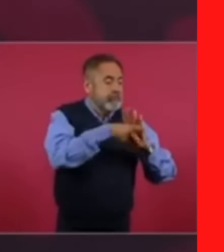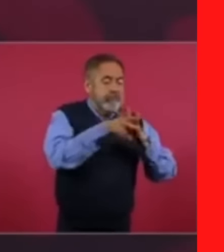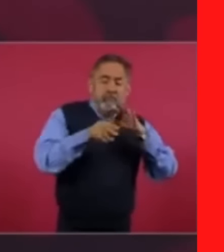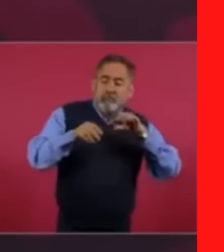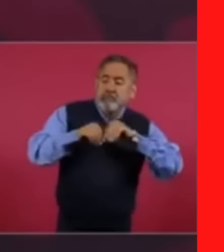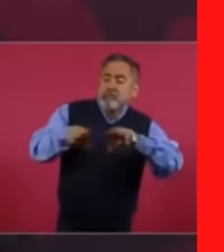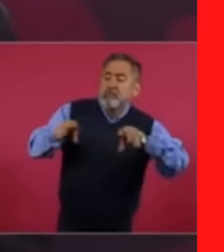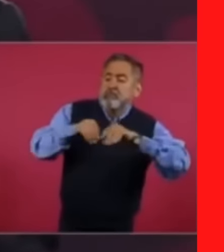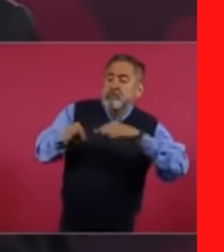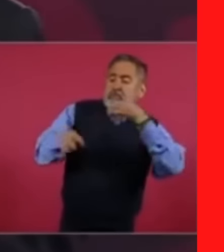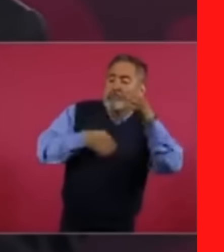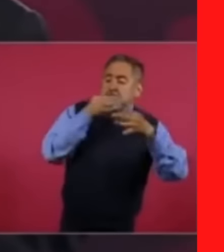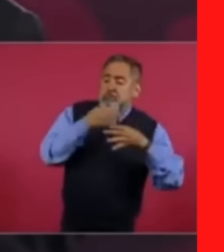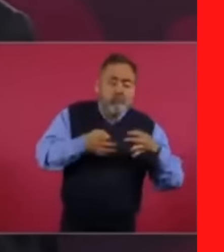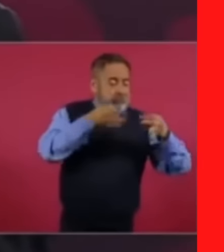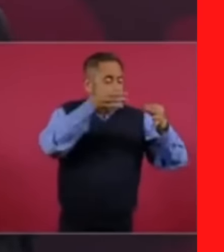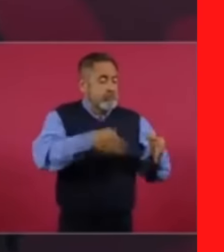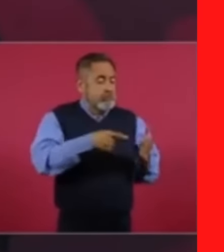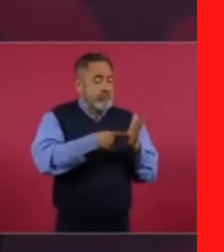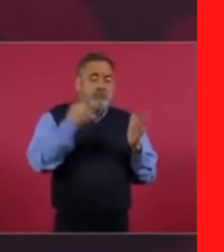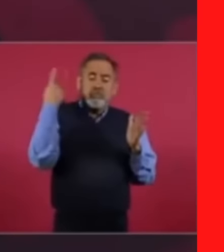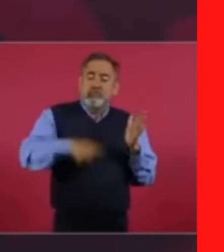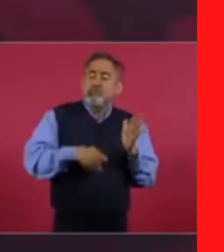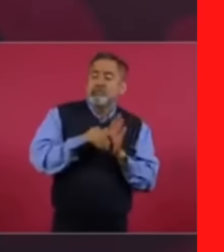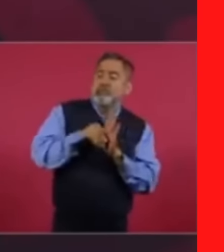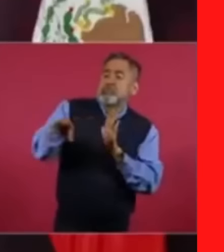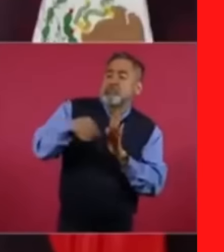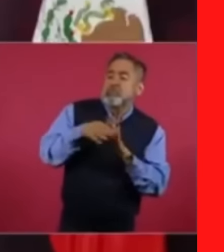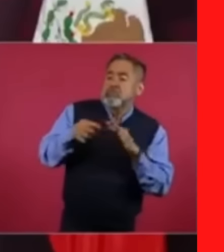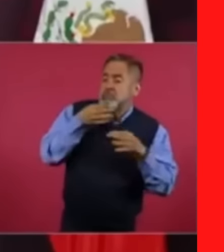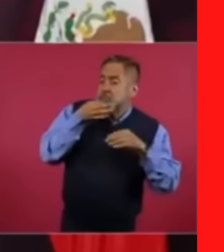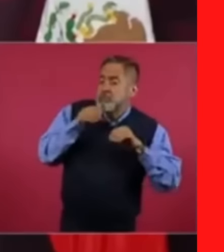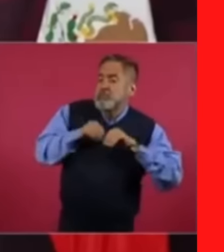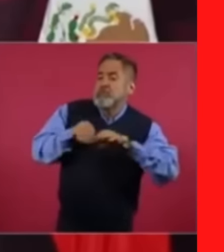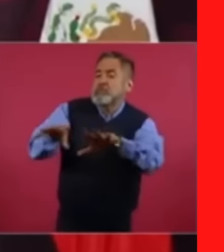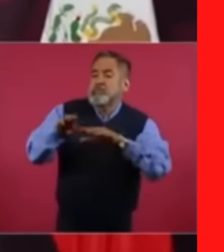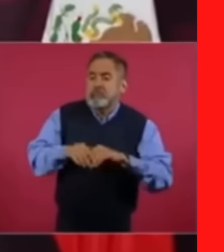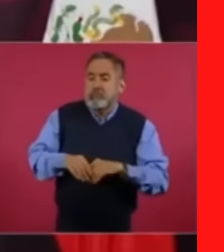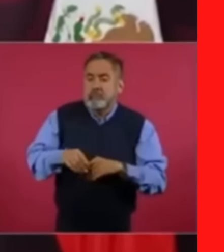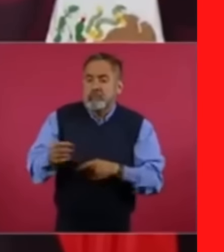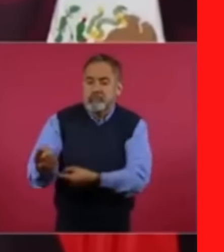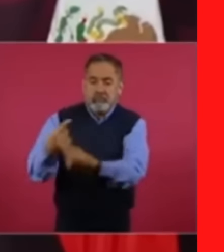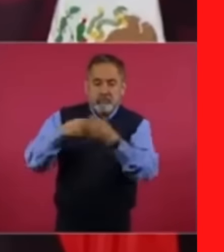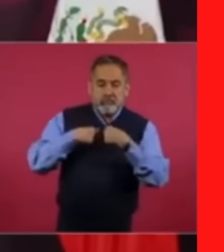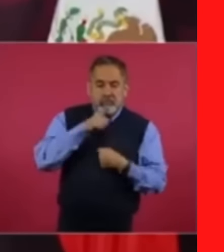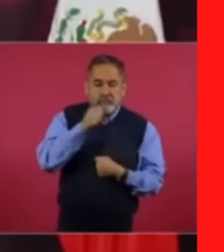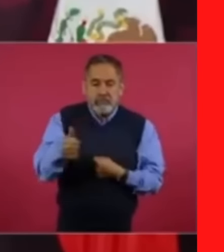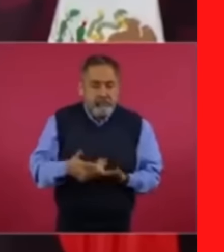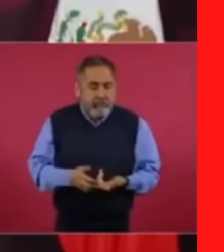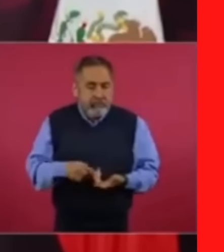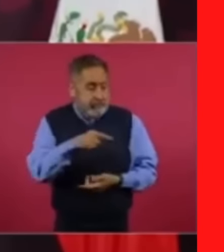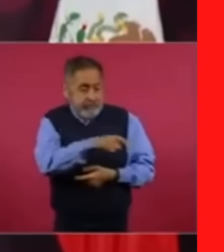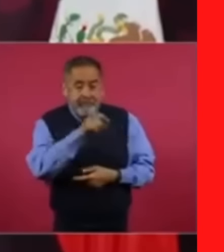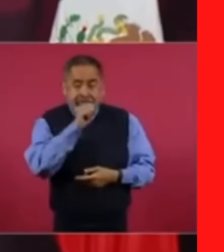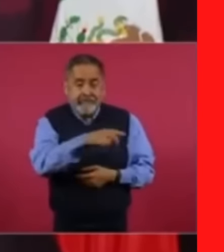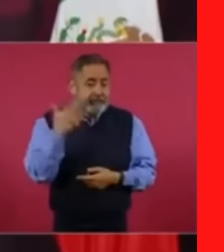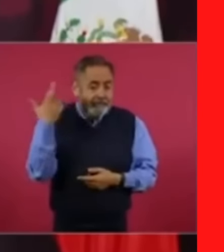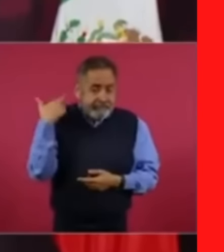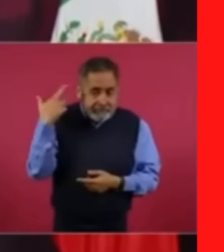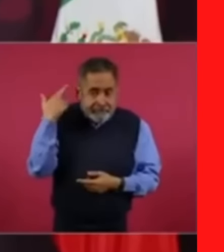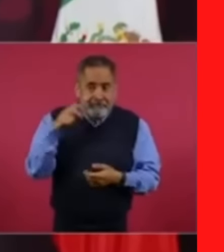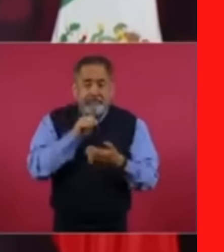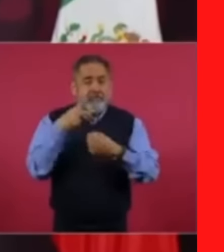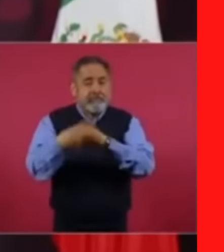oficiales o oficiosos y la radio y la